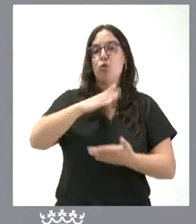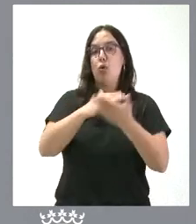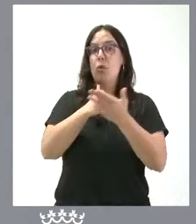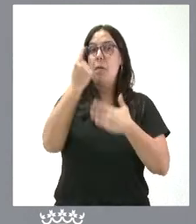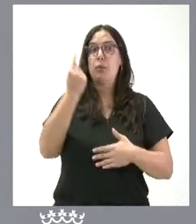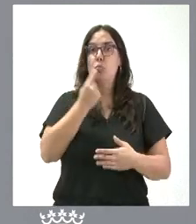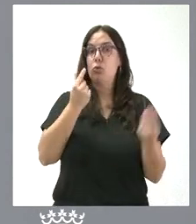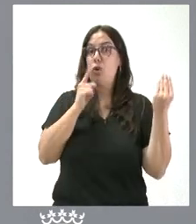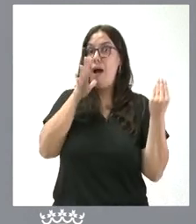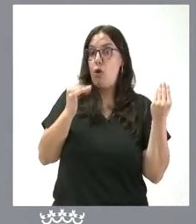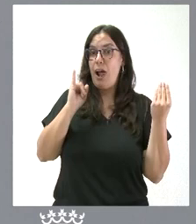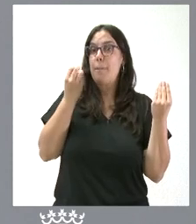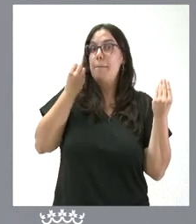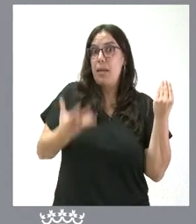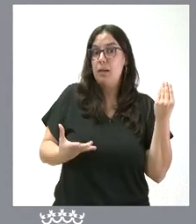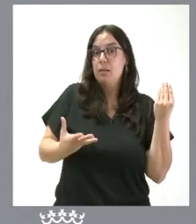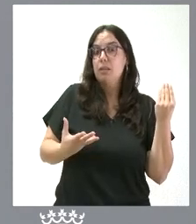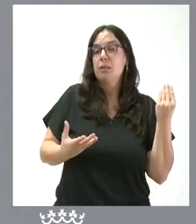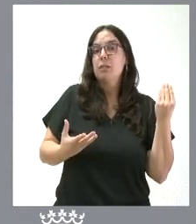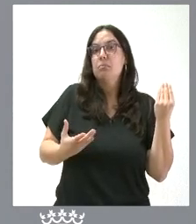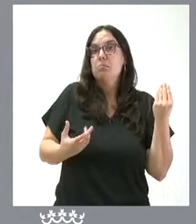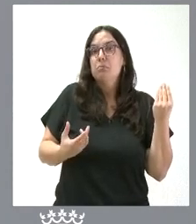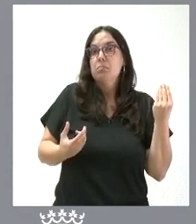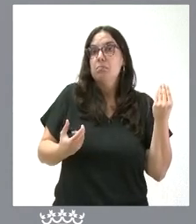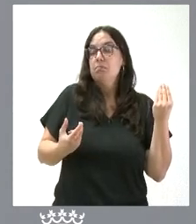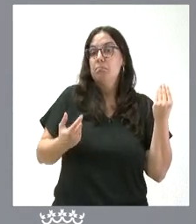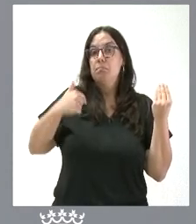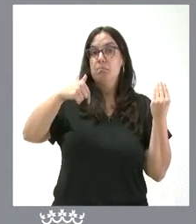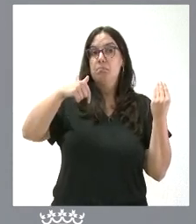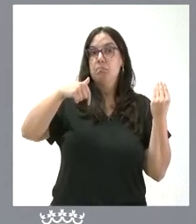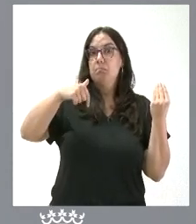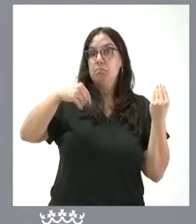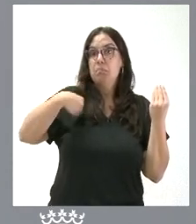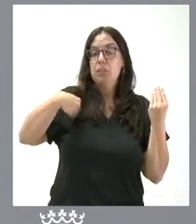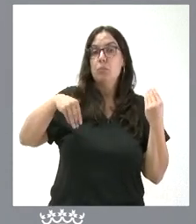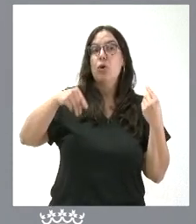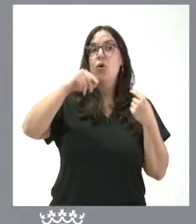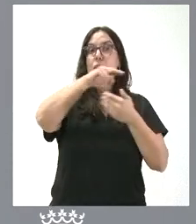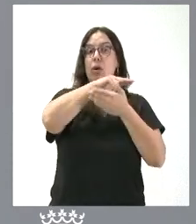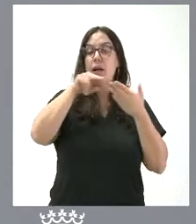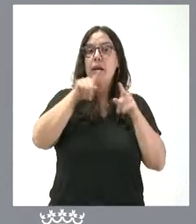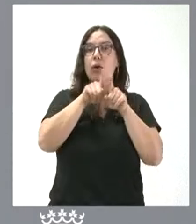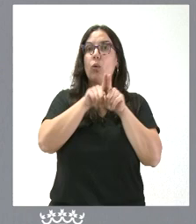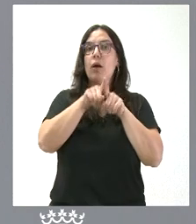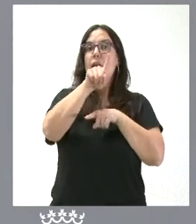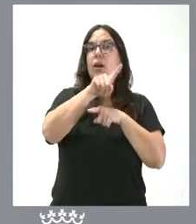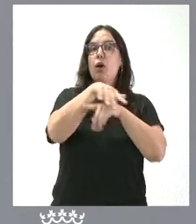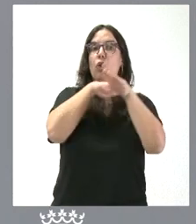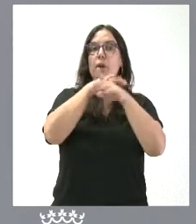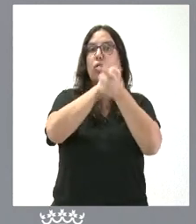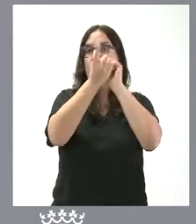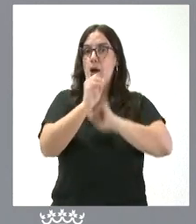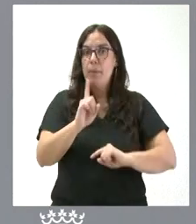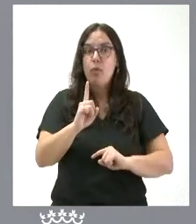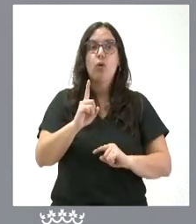presupuesto, ni tiene presupuesto prorrogado para este año, ni ha realizado un cambio de Gobierno que haga necesario también un cambio de política, ni